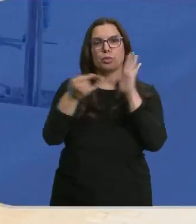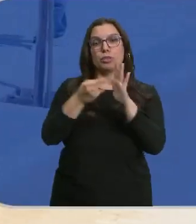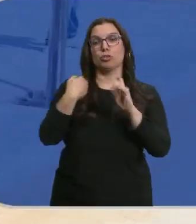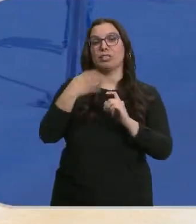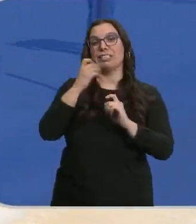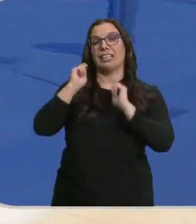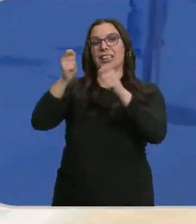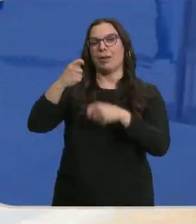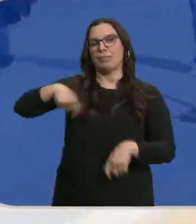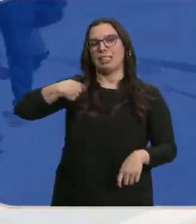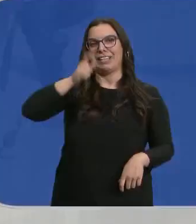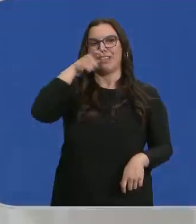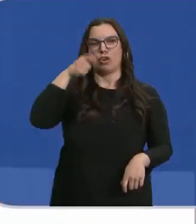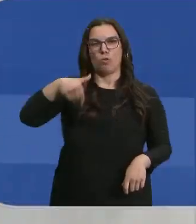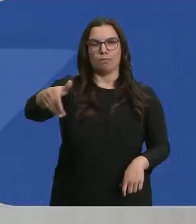fijó gobierne.